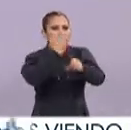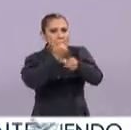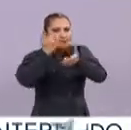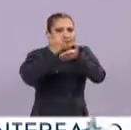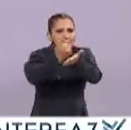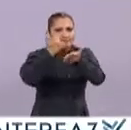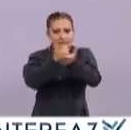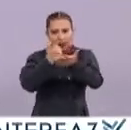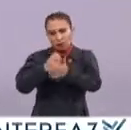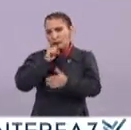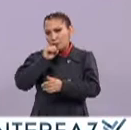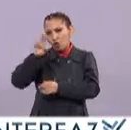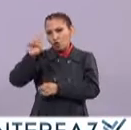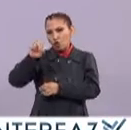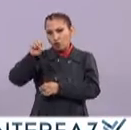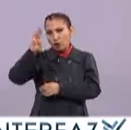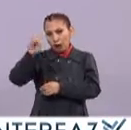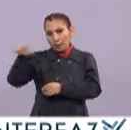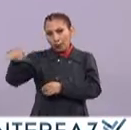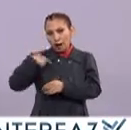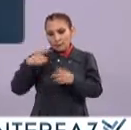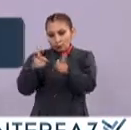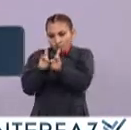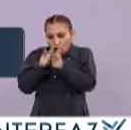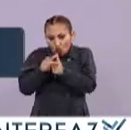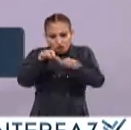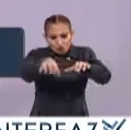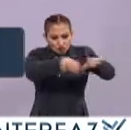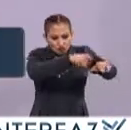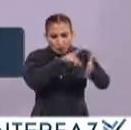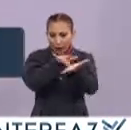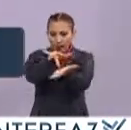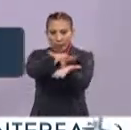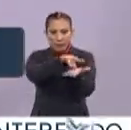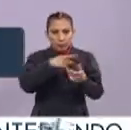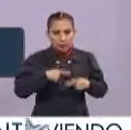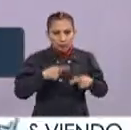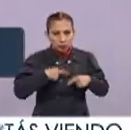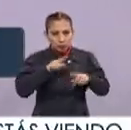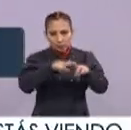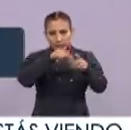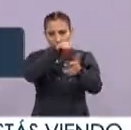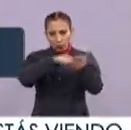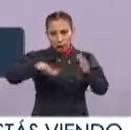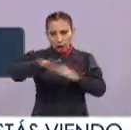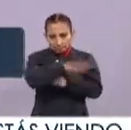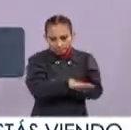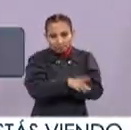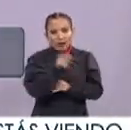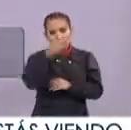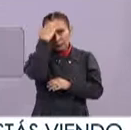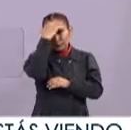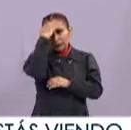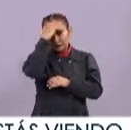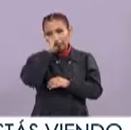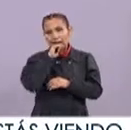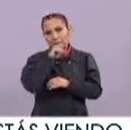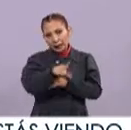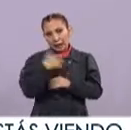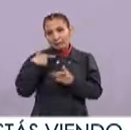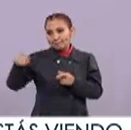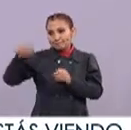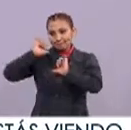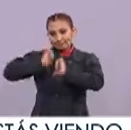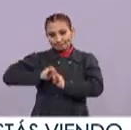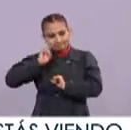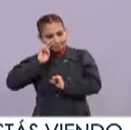supuesto, la máxima casa de estudios, la UNAM Que integró brigadas para apoyar a la población en diferentes ámbitos Y esta experiencia además llevó a